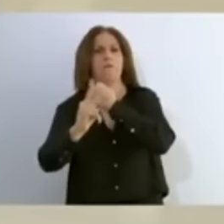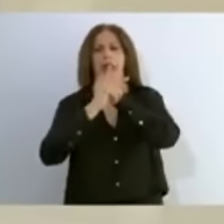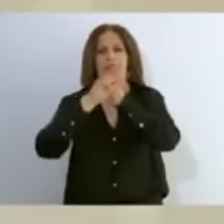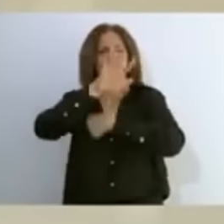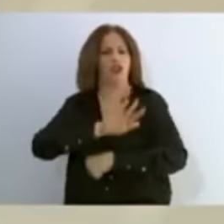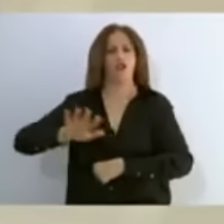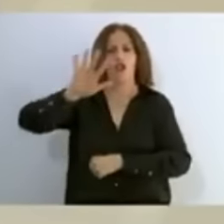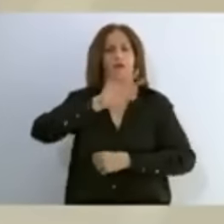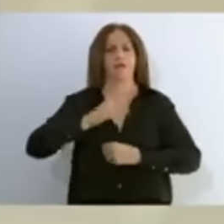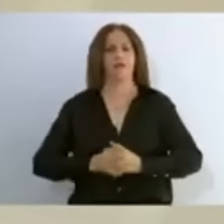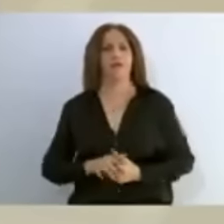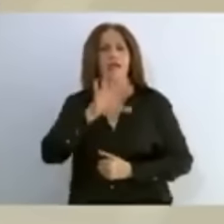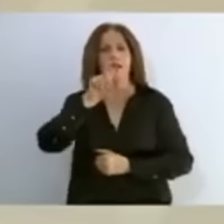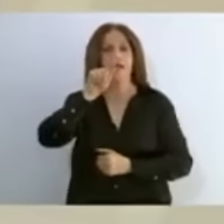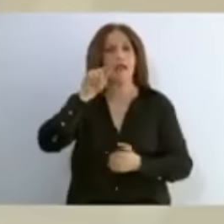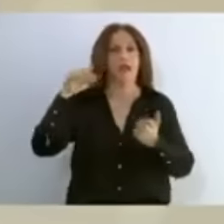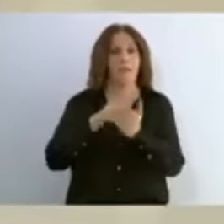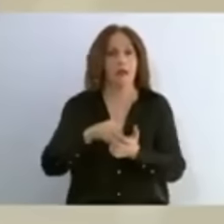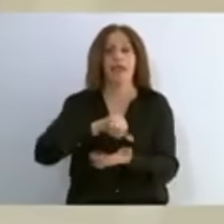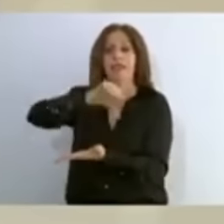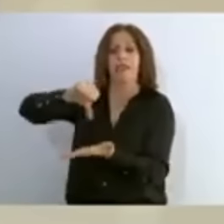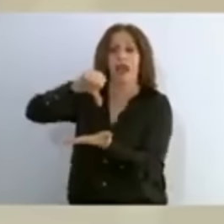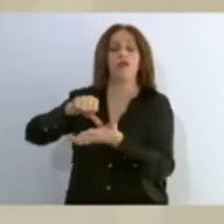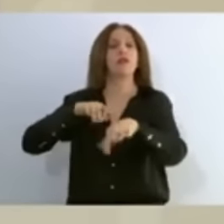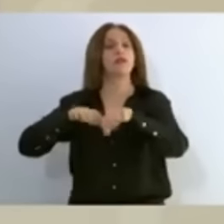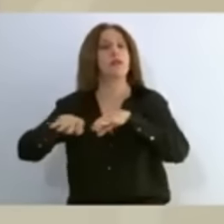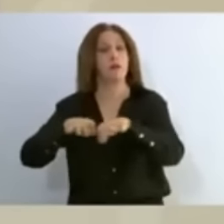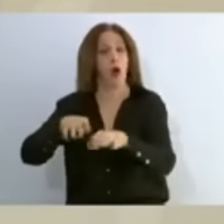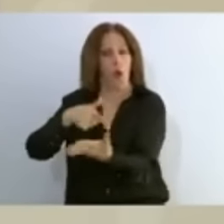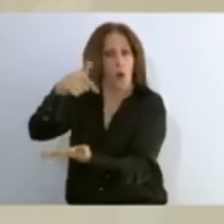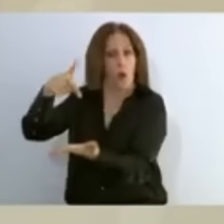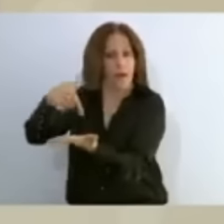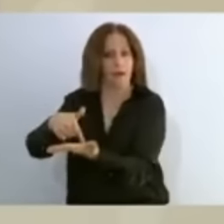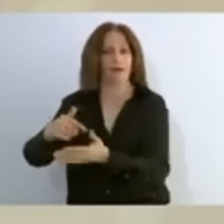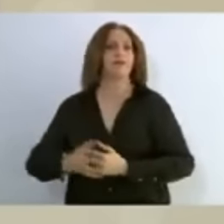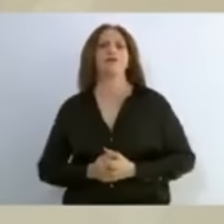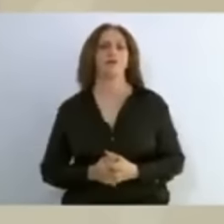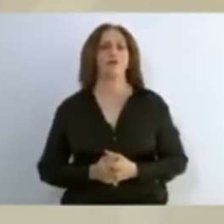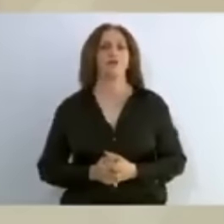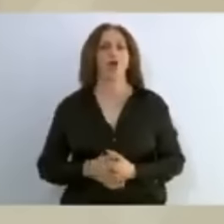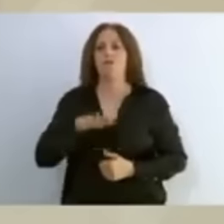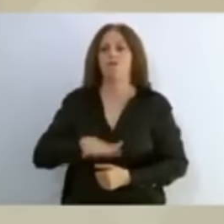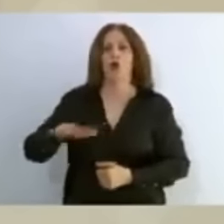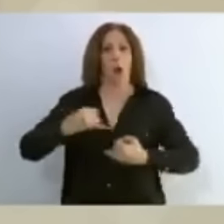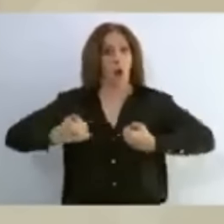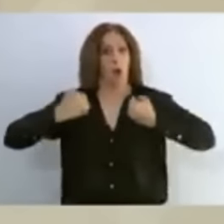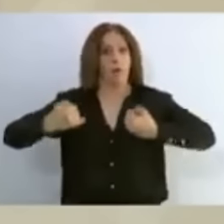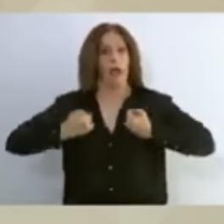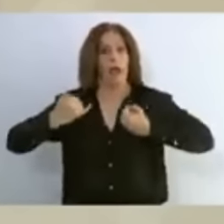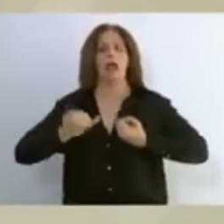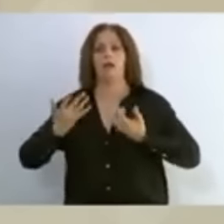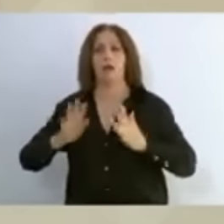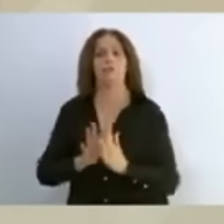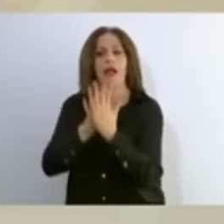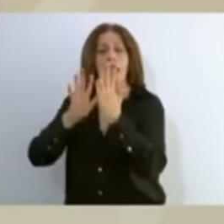570 mil centros de trabajo. La tasa de ocupación de los jóvenes que participan en el programa es de